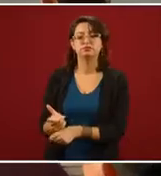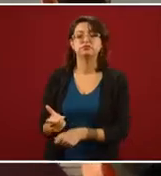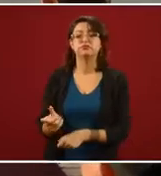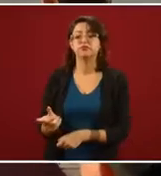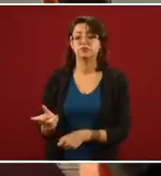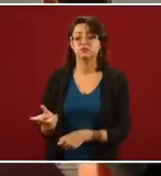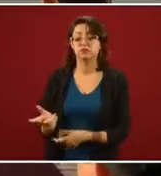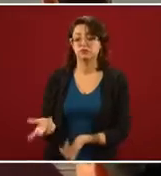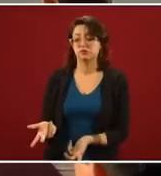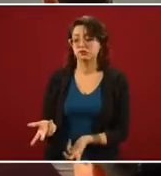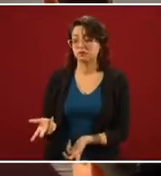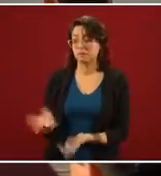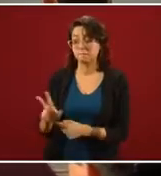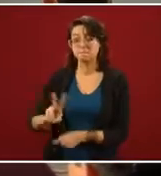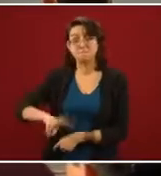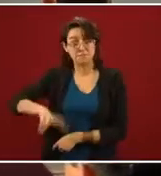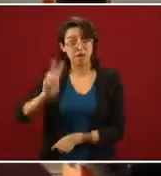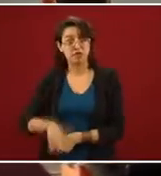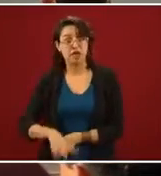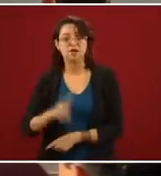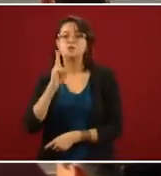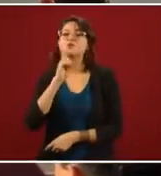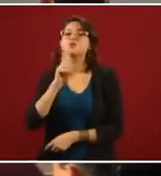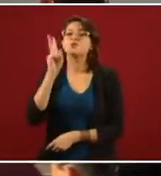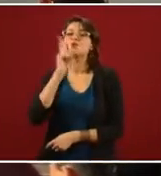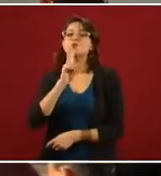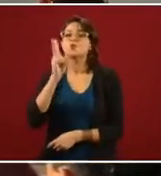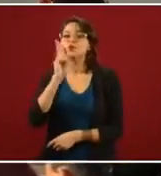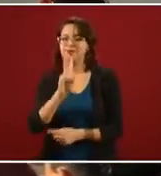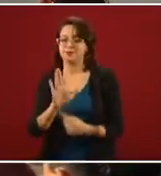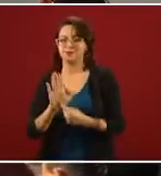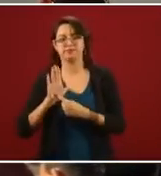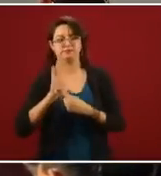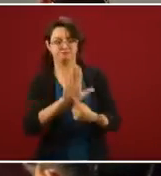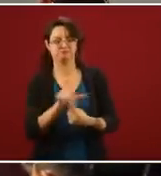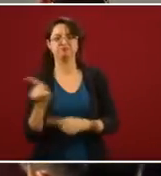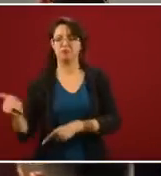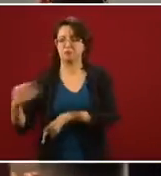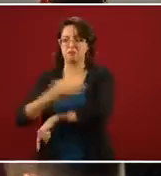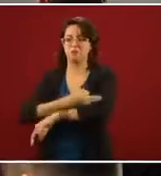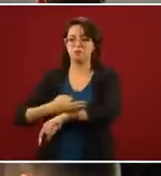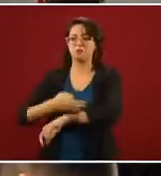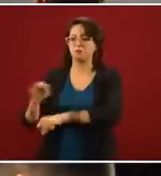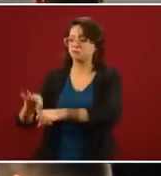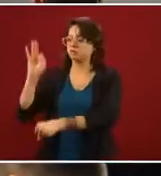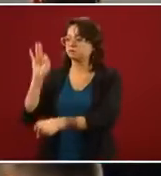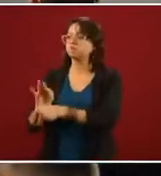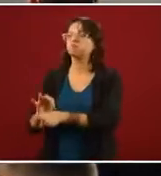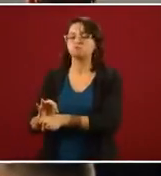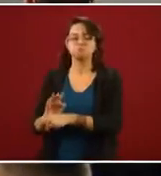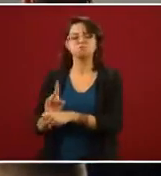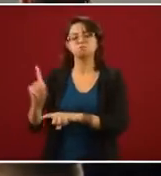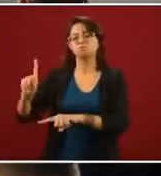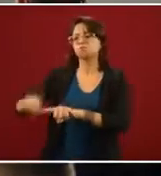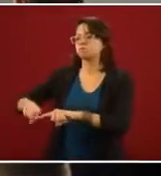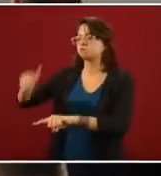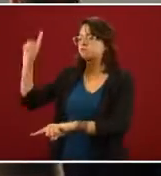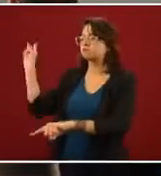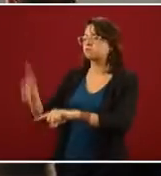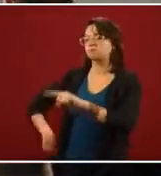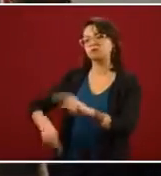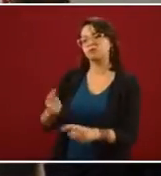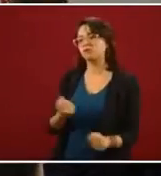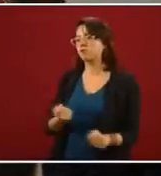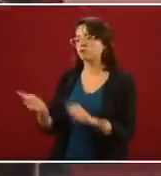que demuestren que hay nepotismo, se quita al